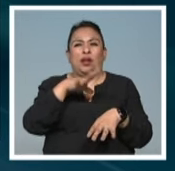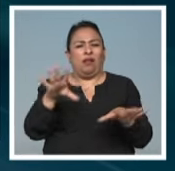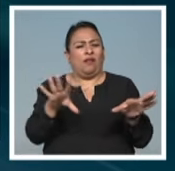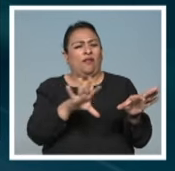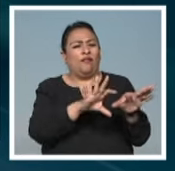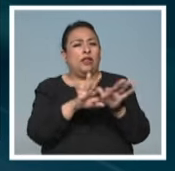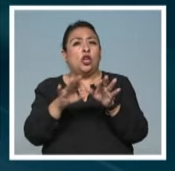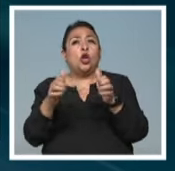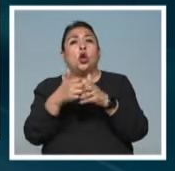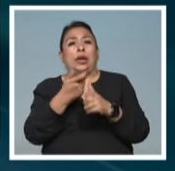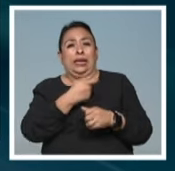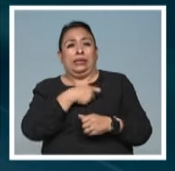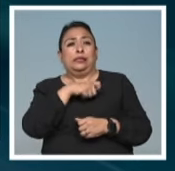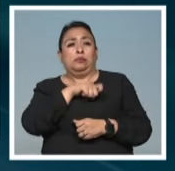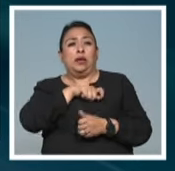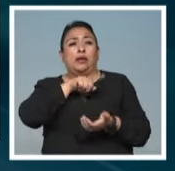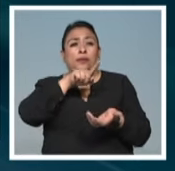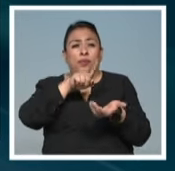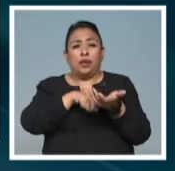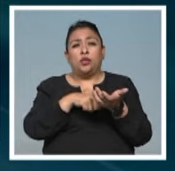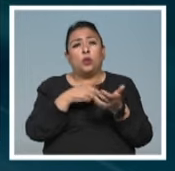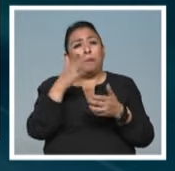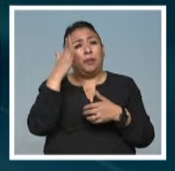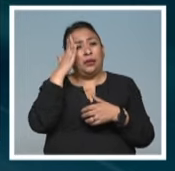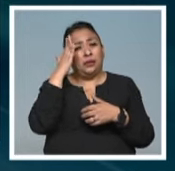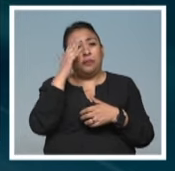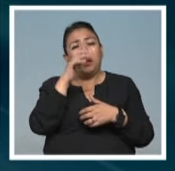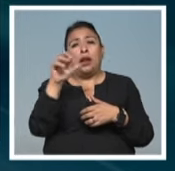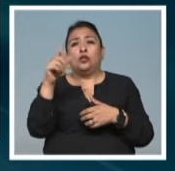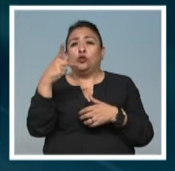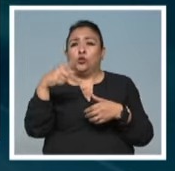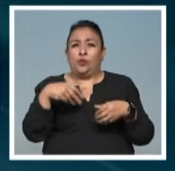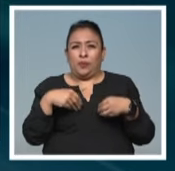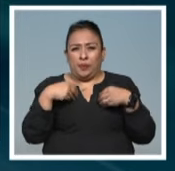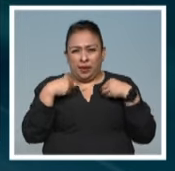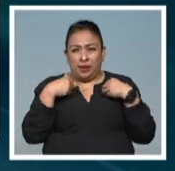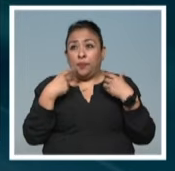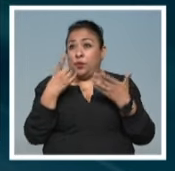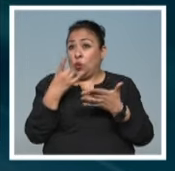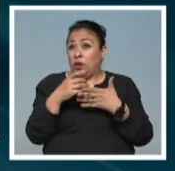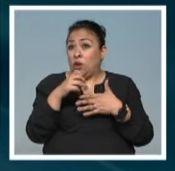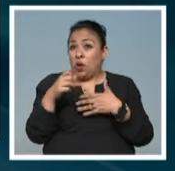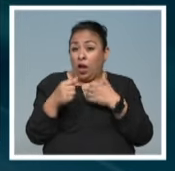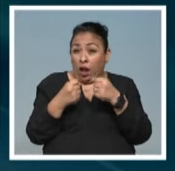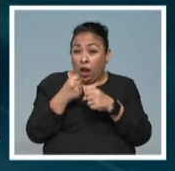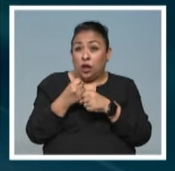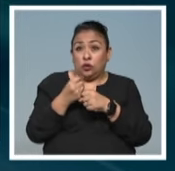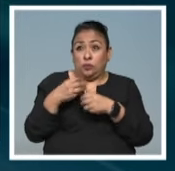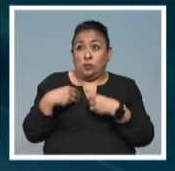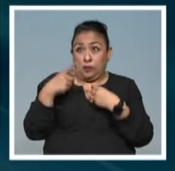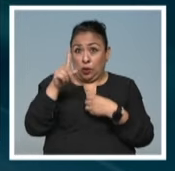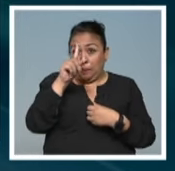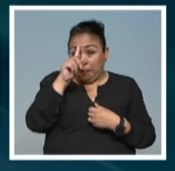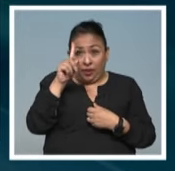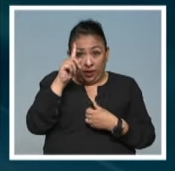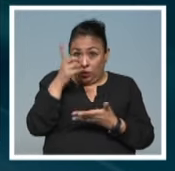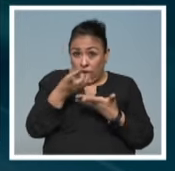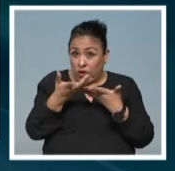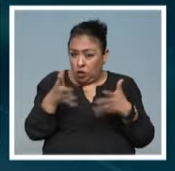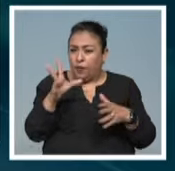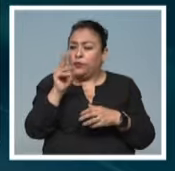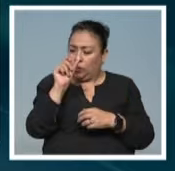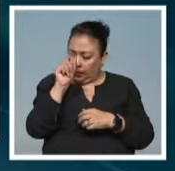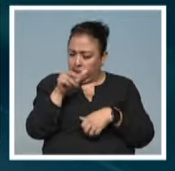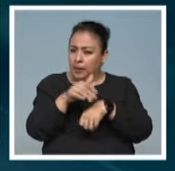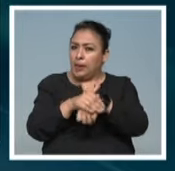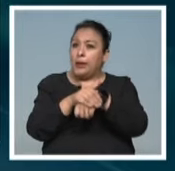vínculo con España forma parte medular de su biografía, no solo por la década en que vivió en Madrid, sino también por